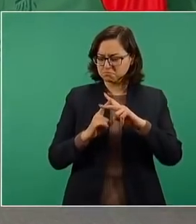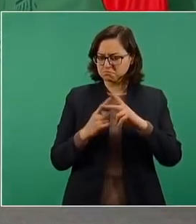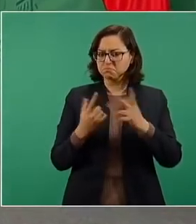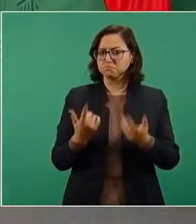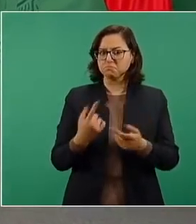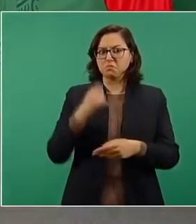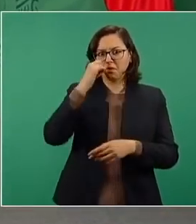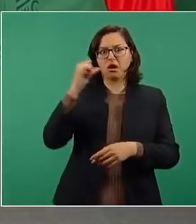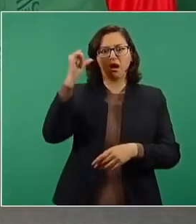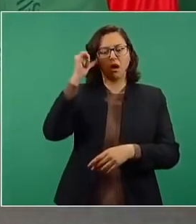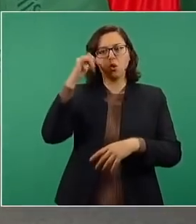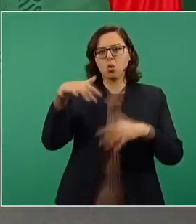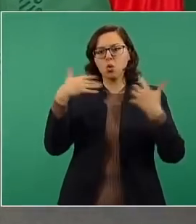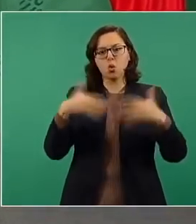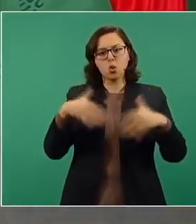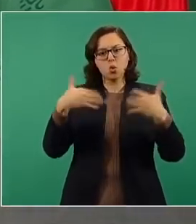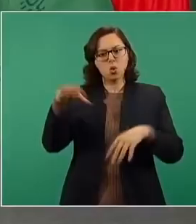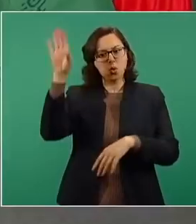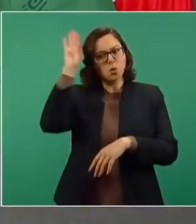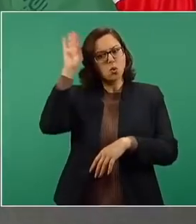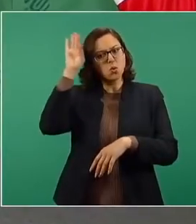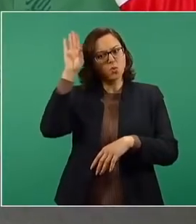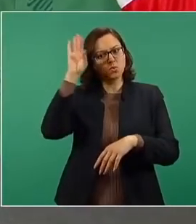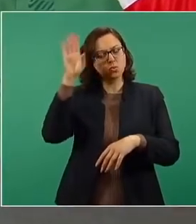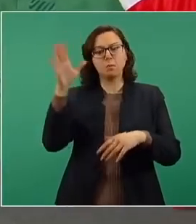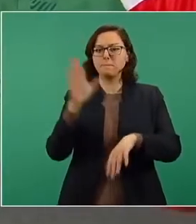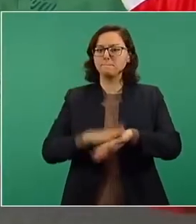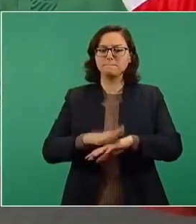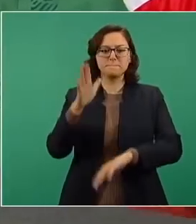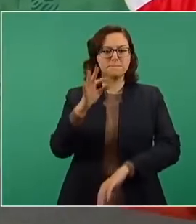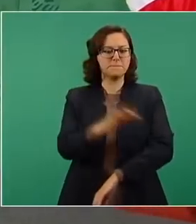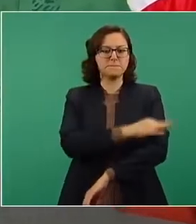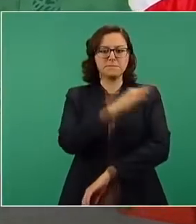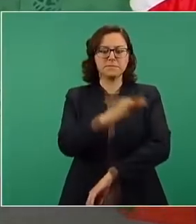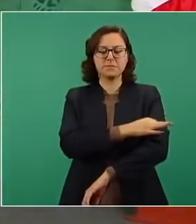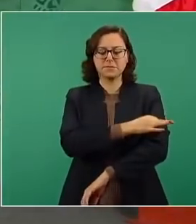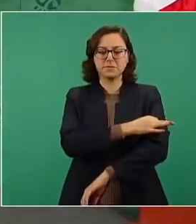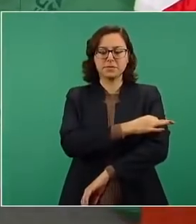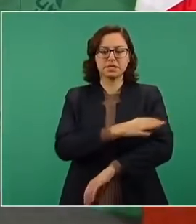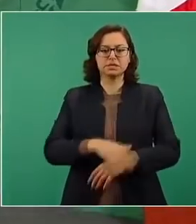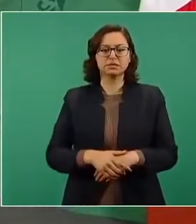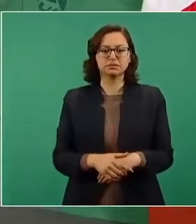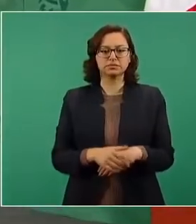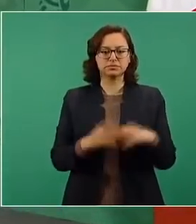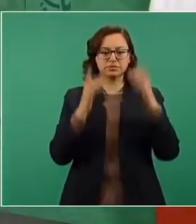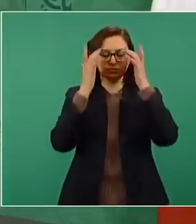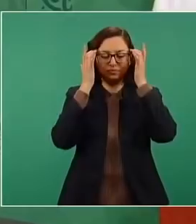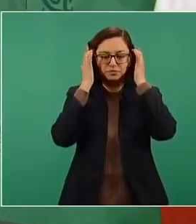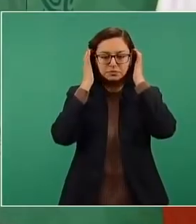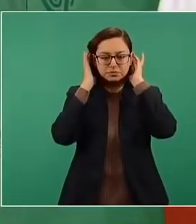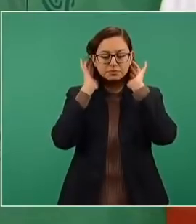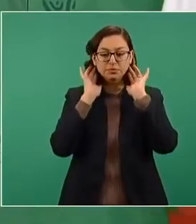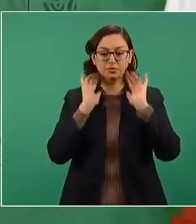que se han puesto a adultos mayores desde que empezó la campaña, sino